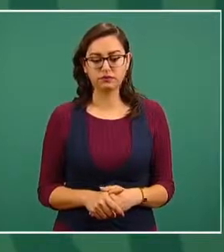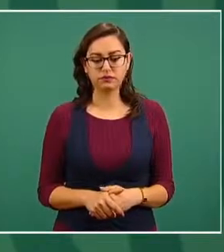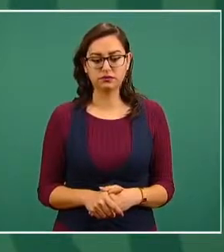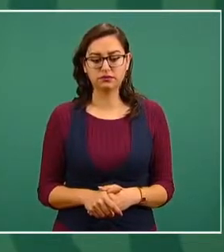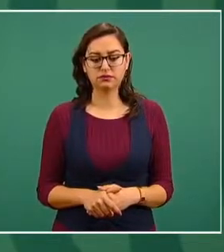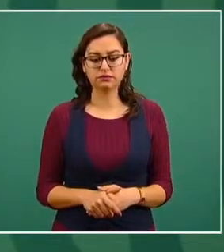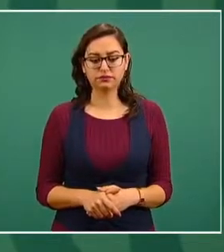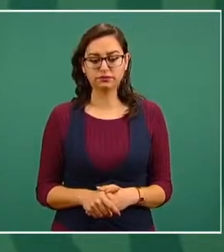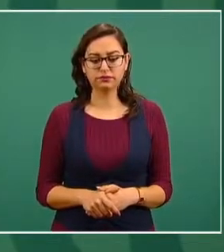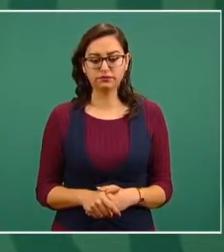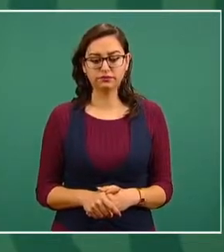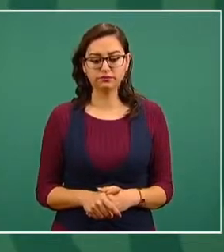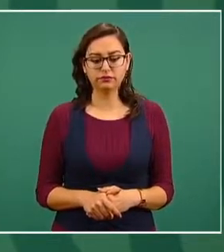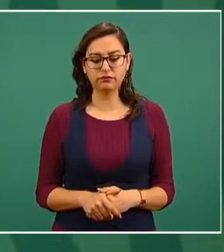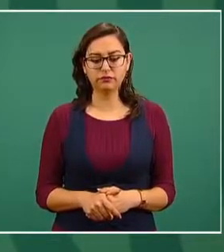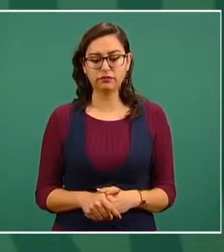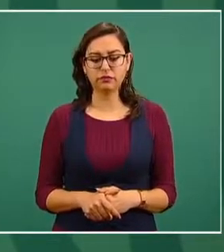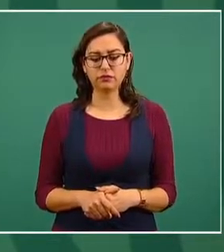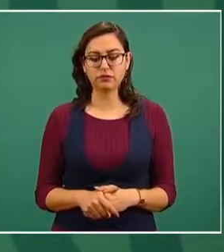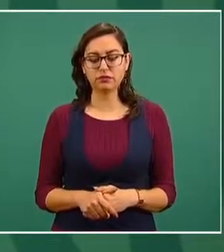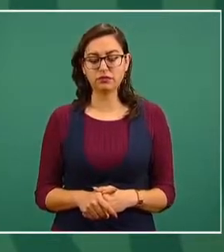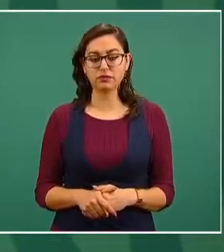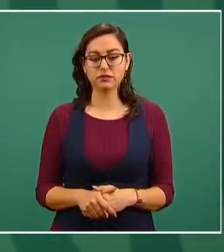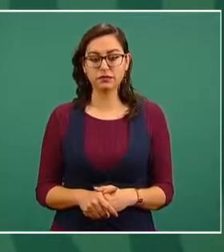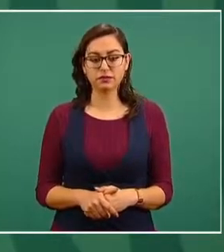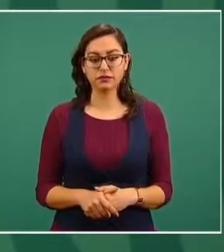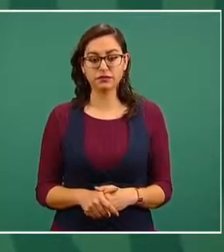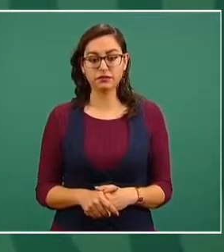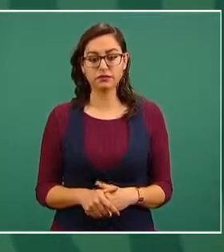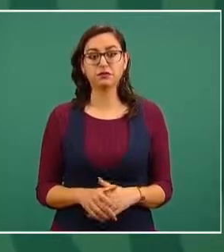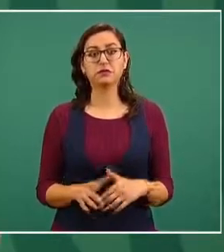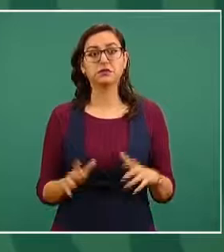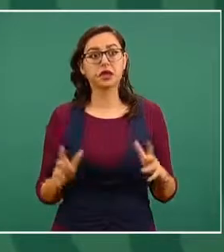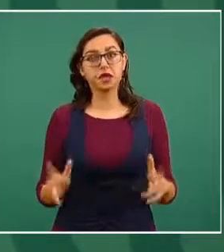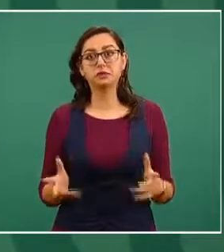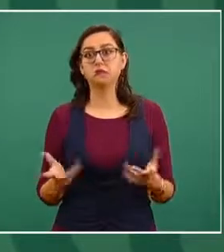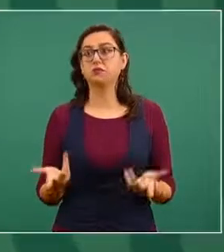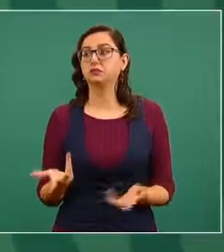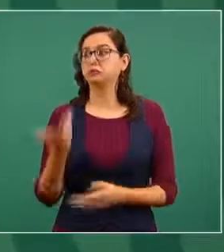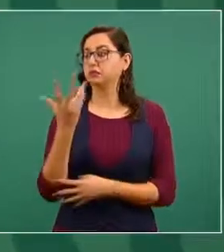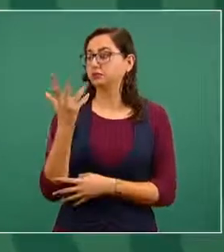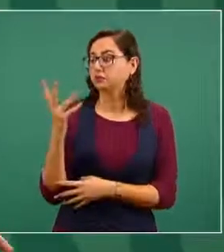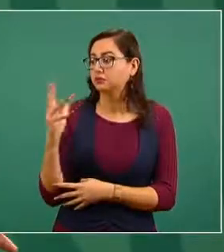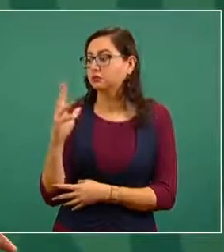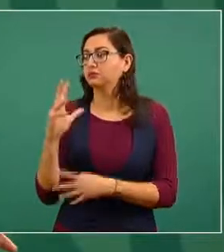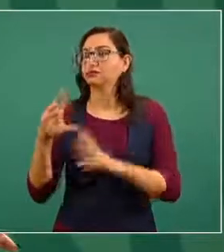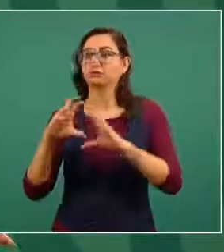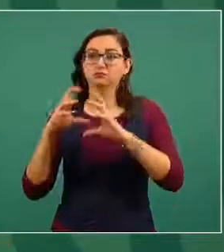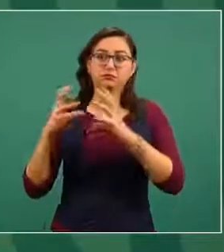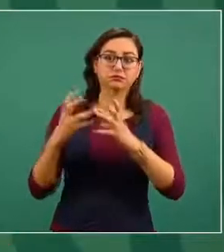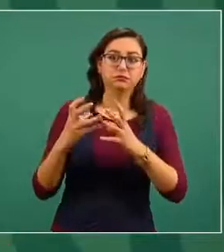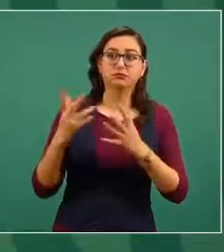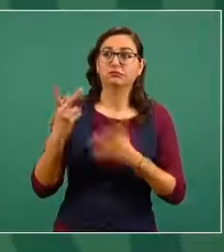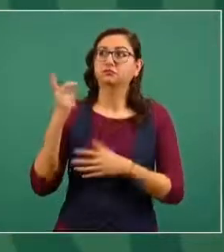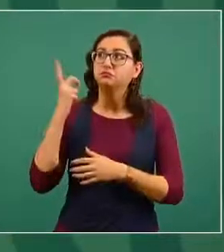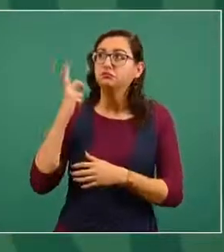perfectos ya lo hemos dicho la naturaleza y el creador pero nosotros no